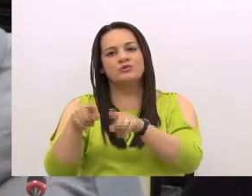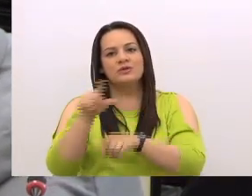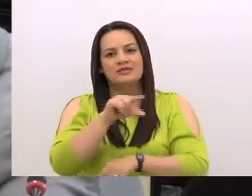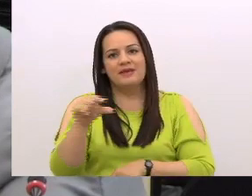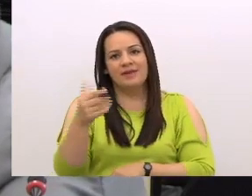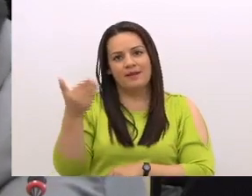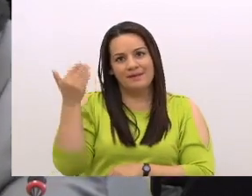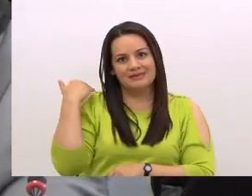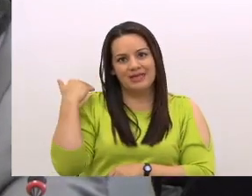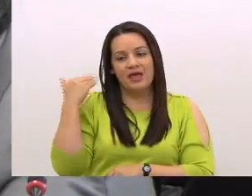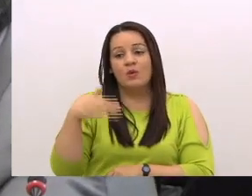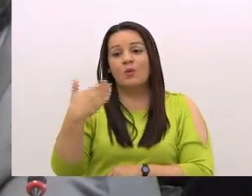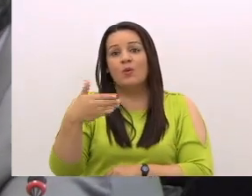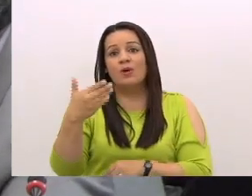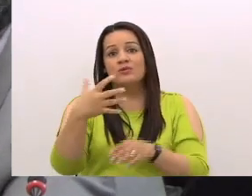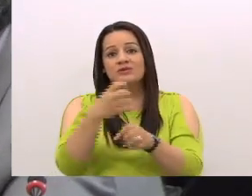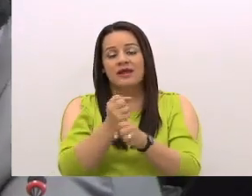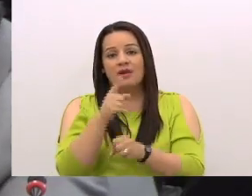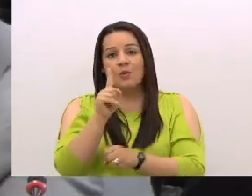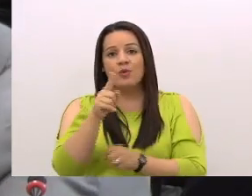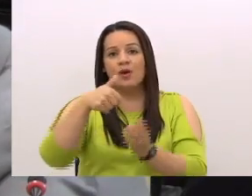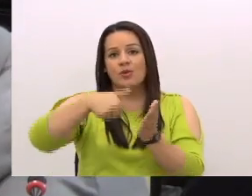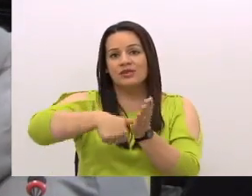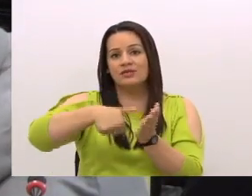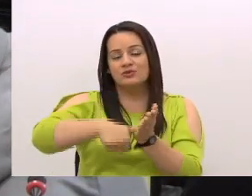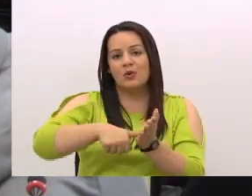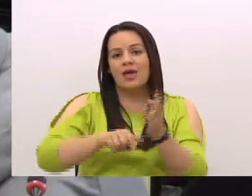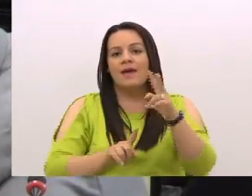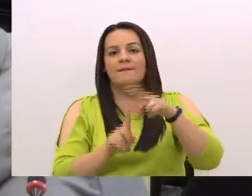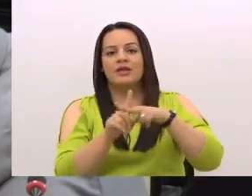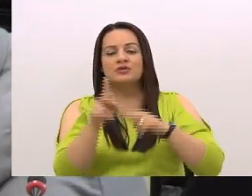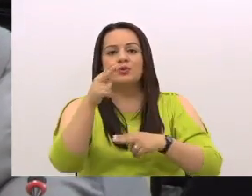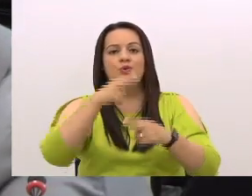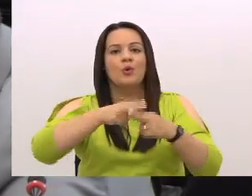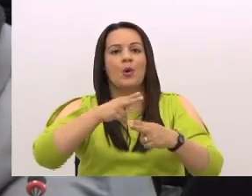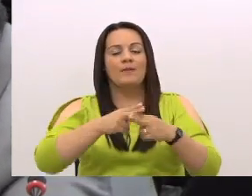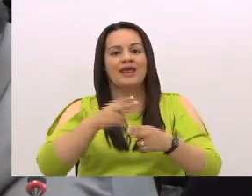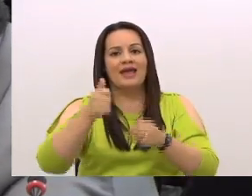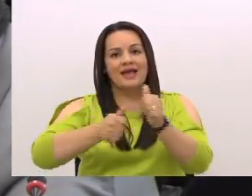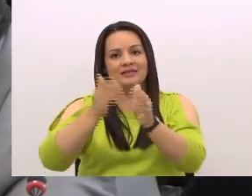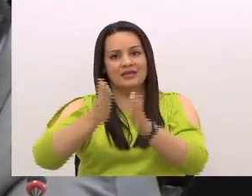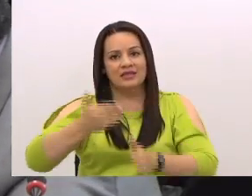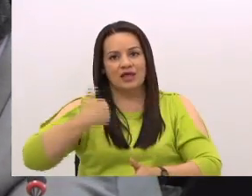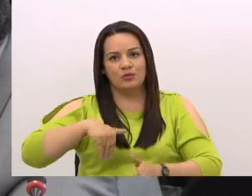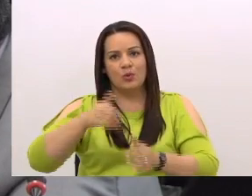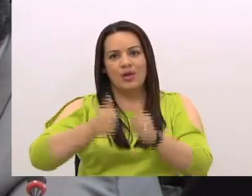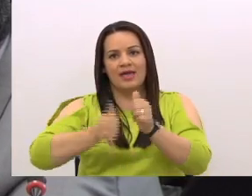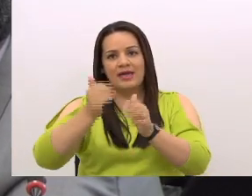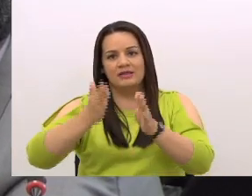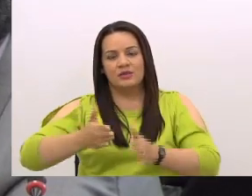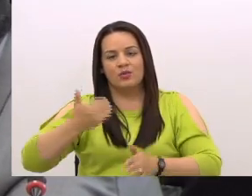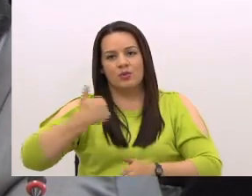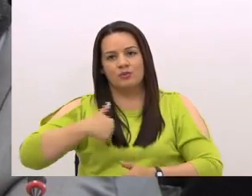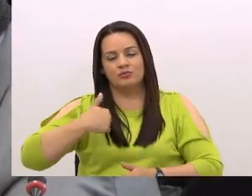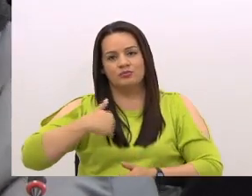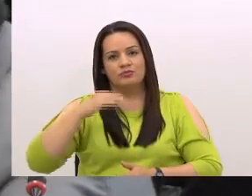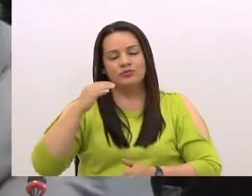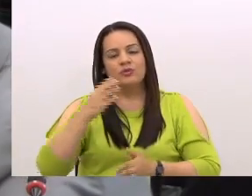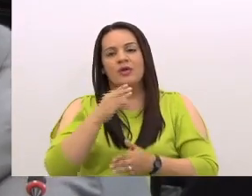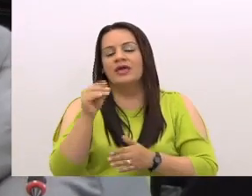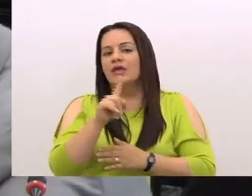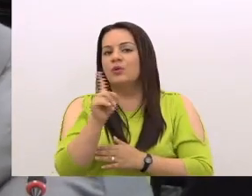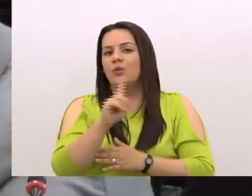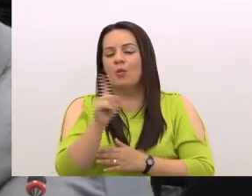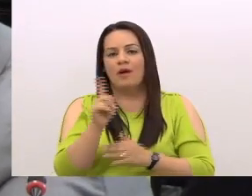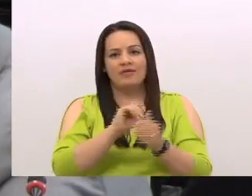pasada cuando se estaba llevando a cabo una votación y apareció un nombre de un candidato o de un postulante que no había pasado